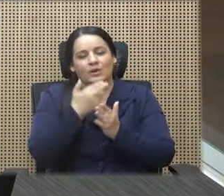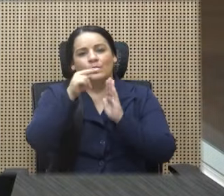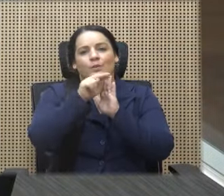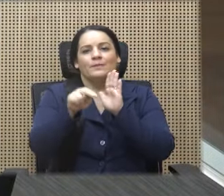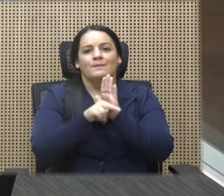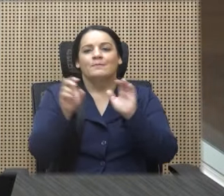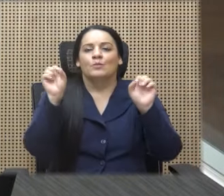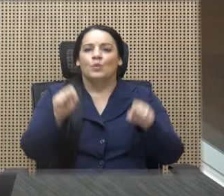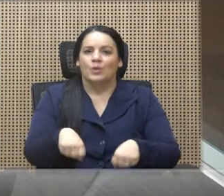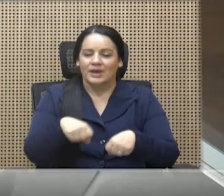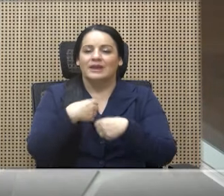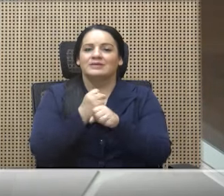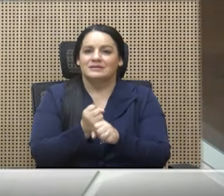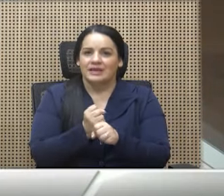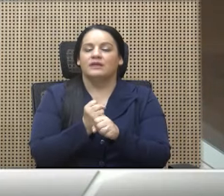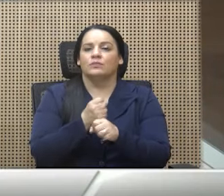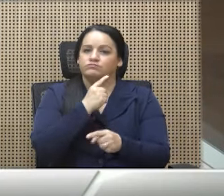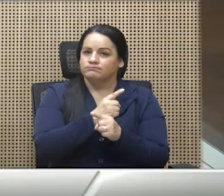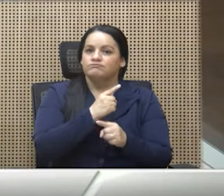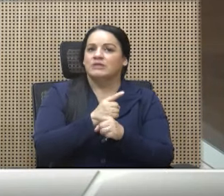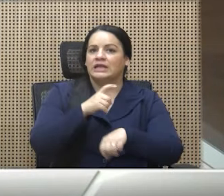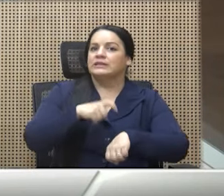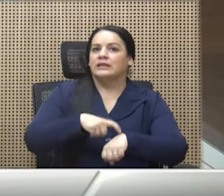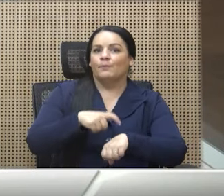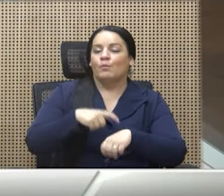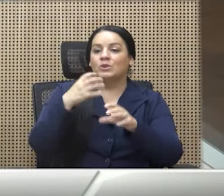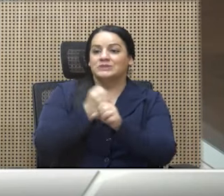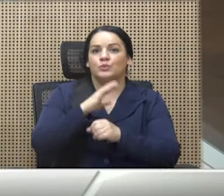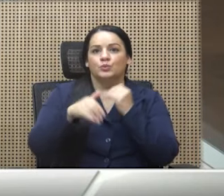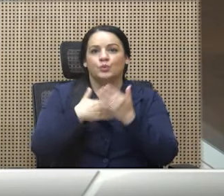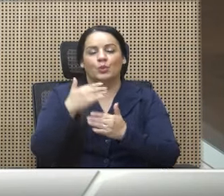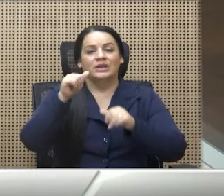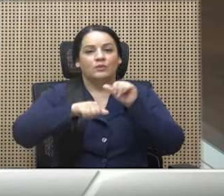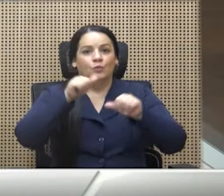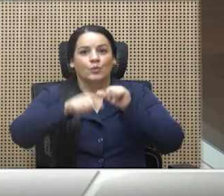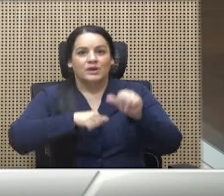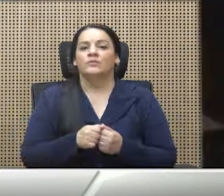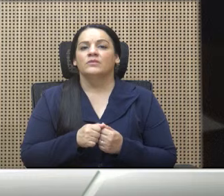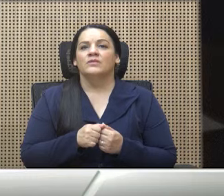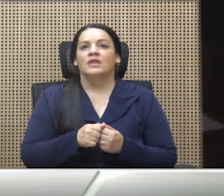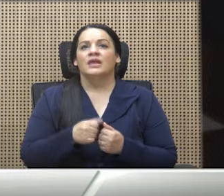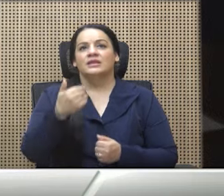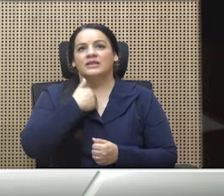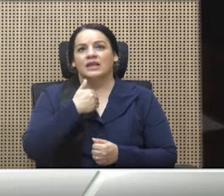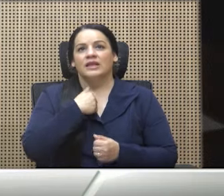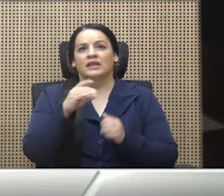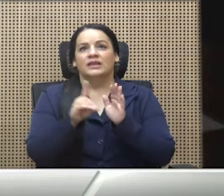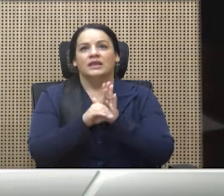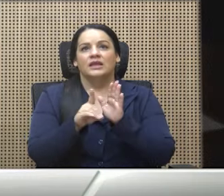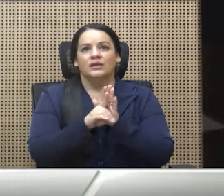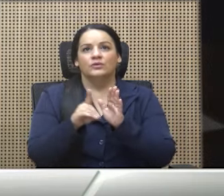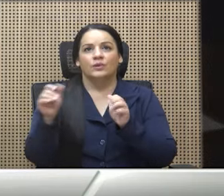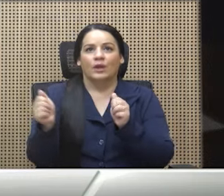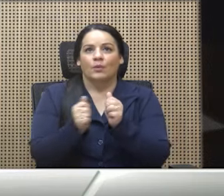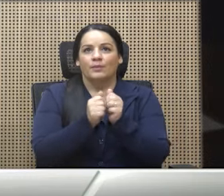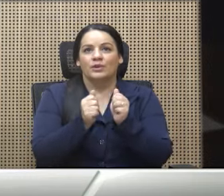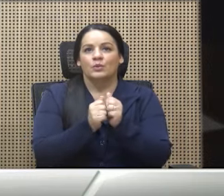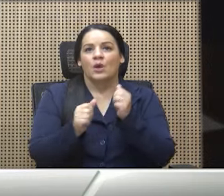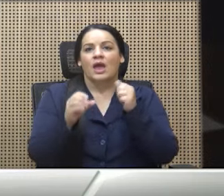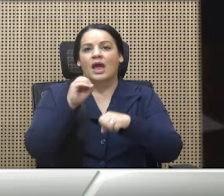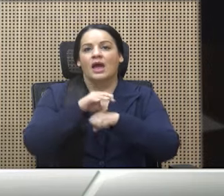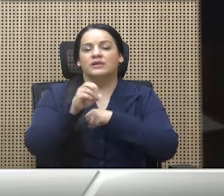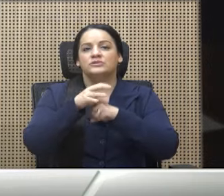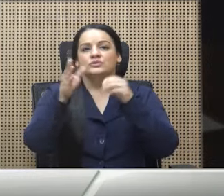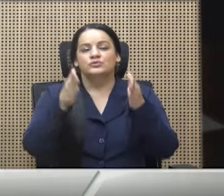articular todas las instituciones involucradas en el caso de manos abiertas para salvaguardar la vida de todas las